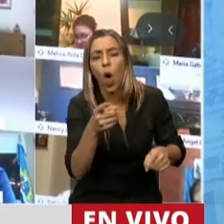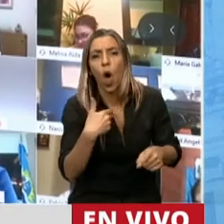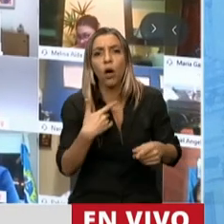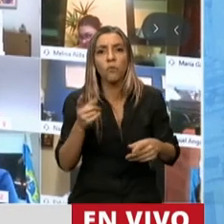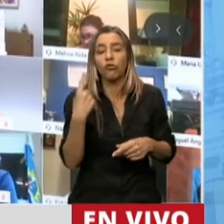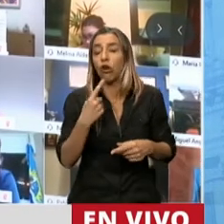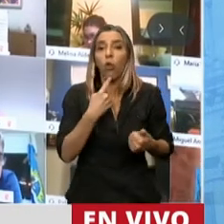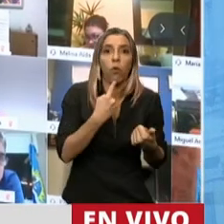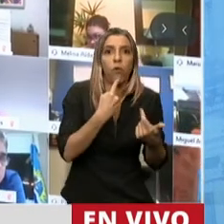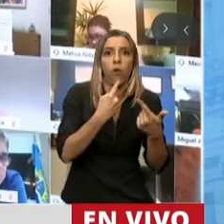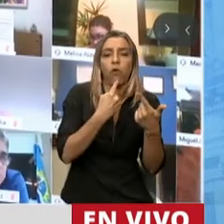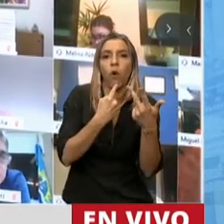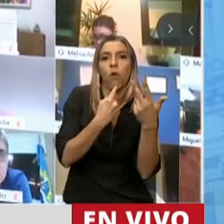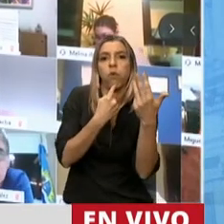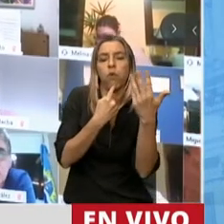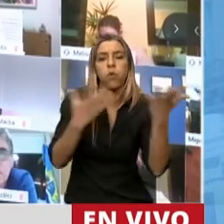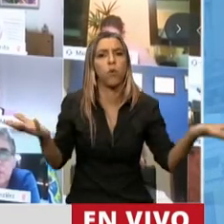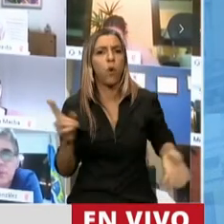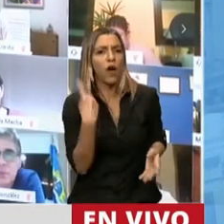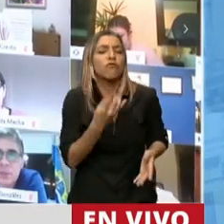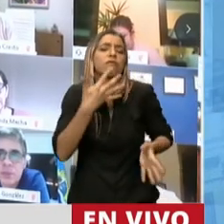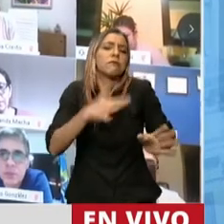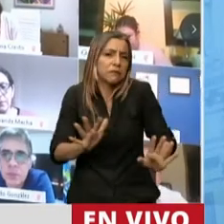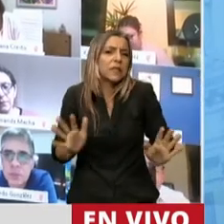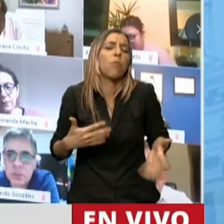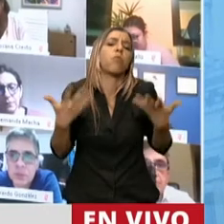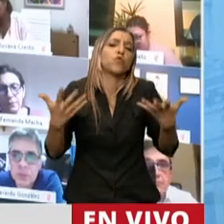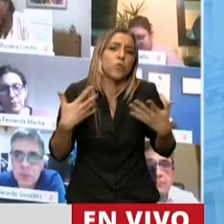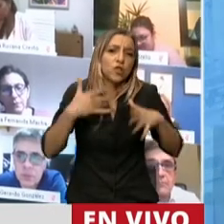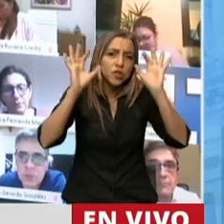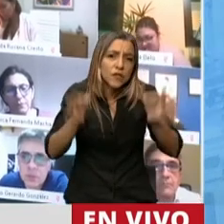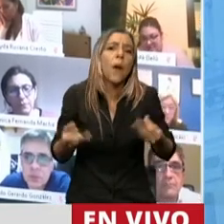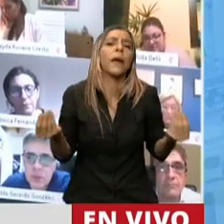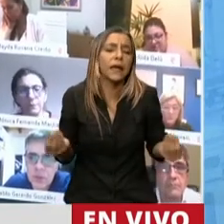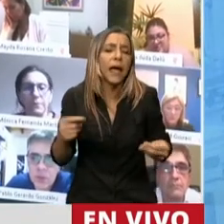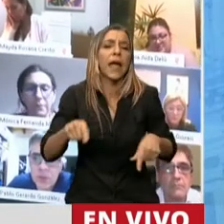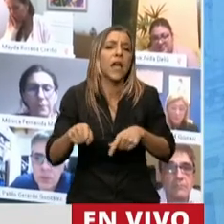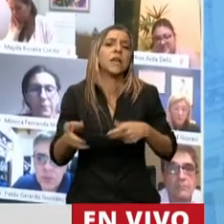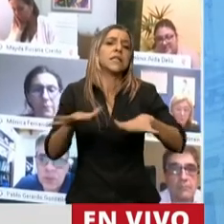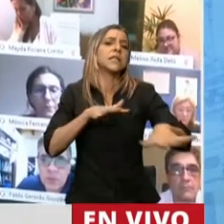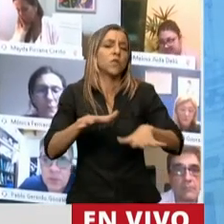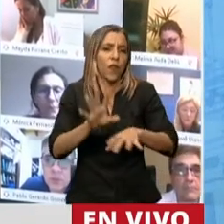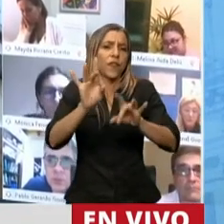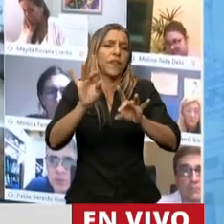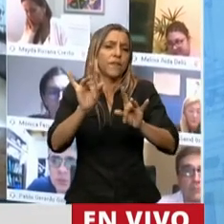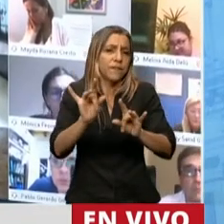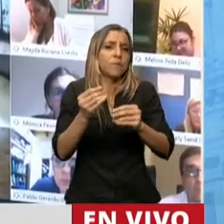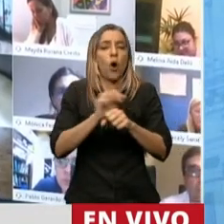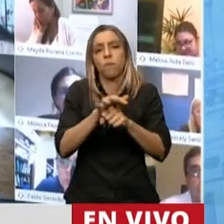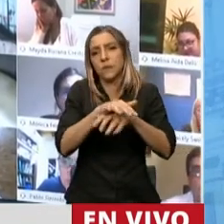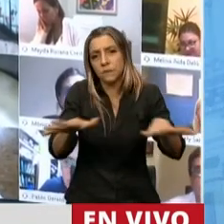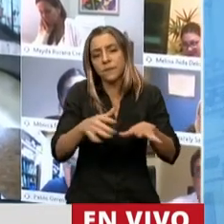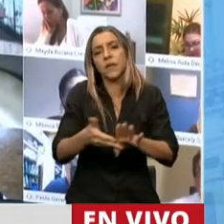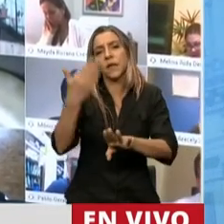para los argentinos. Claro que se entienden las dificultades de administrar un país en pandemia que ya venía con graves problemas